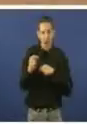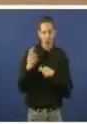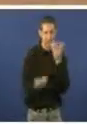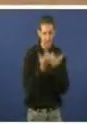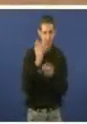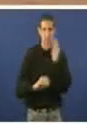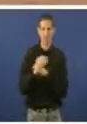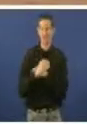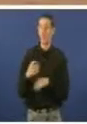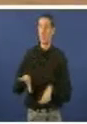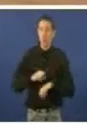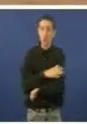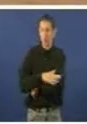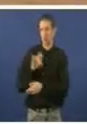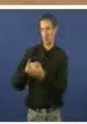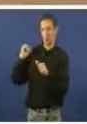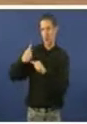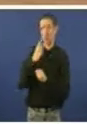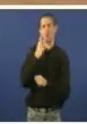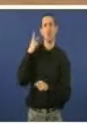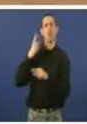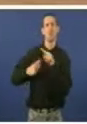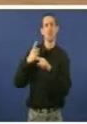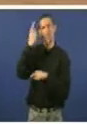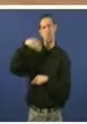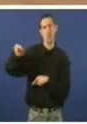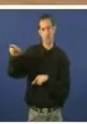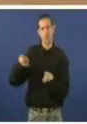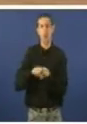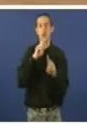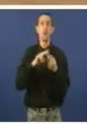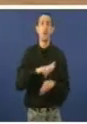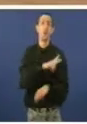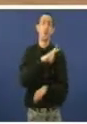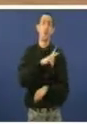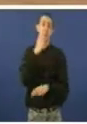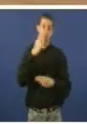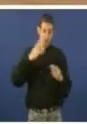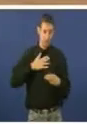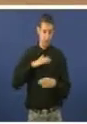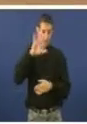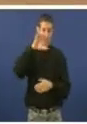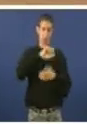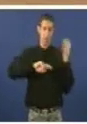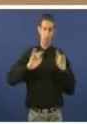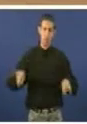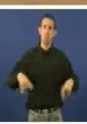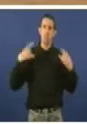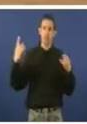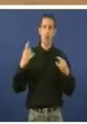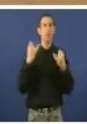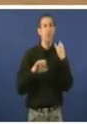gobernar, e vostede eleva dous anos medio gobernando, non é duplicar a débeda pública deste país para que teñamos a sanidade